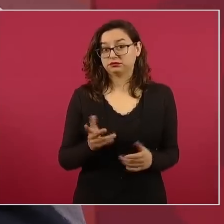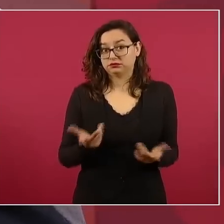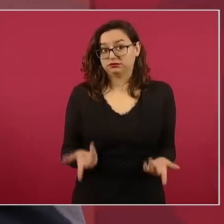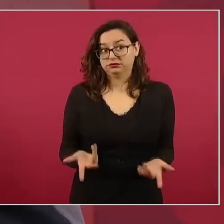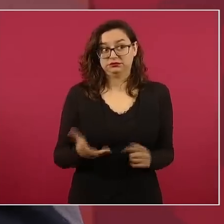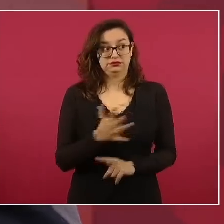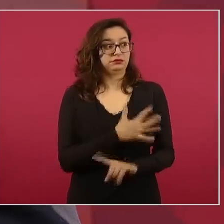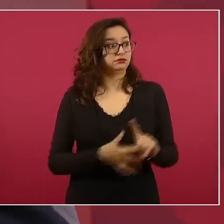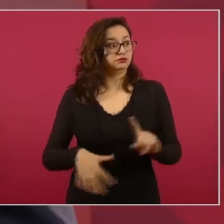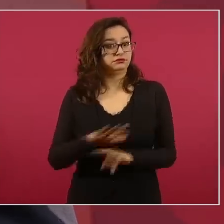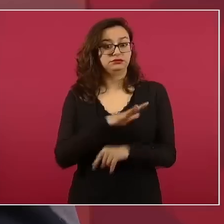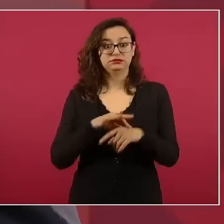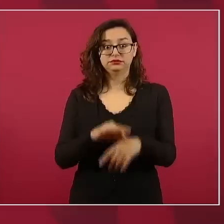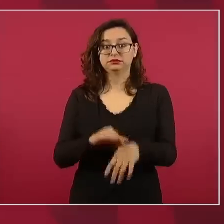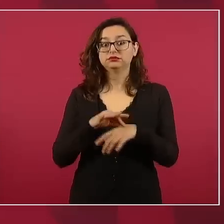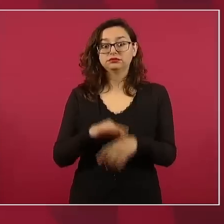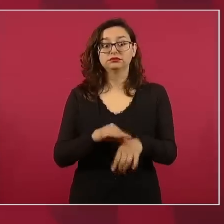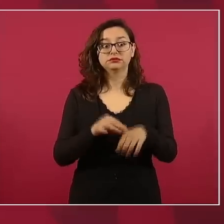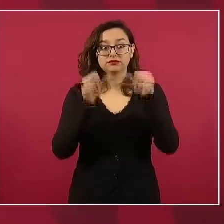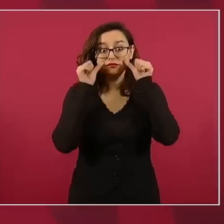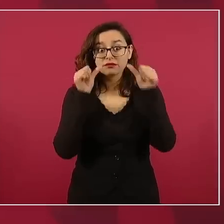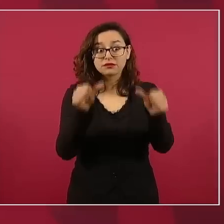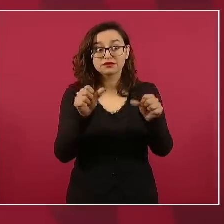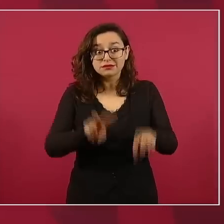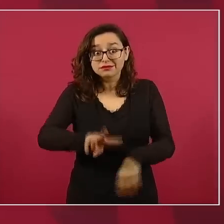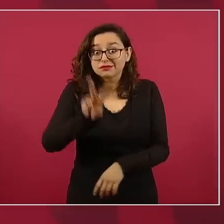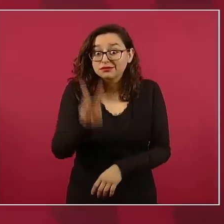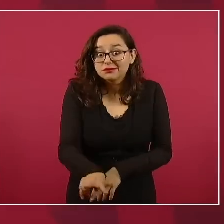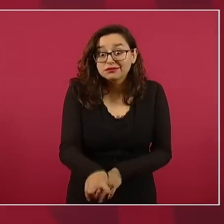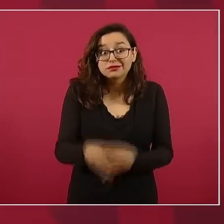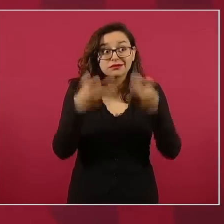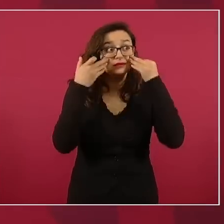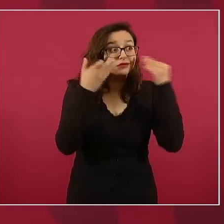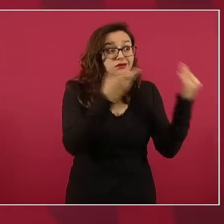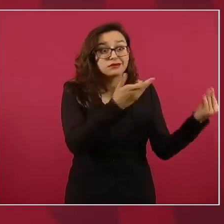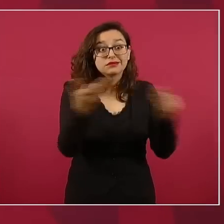la realidad, no tienen fuerza de trabajo